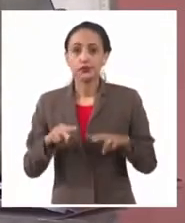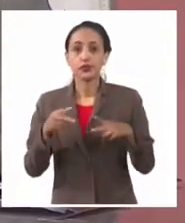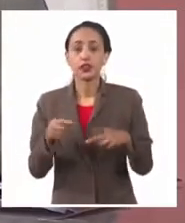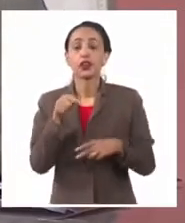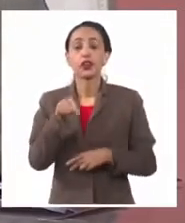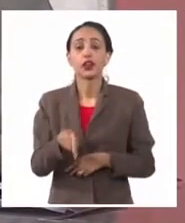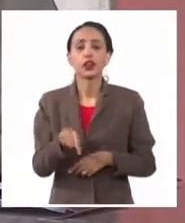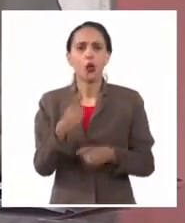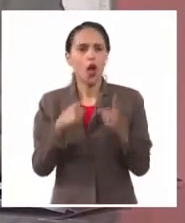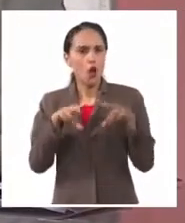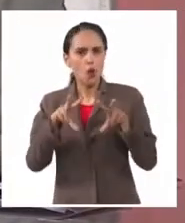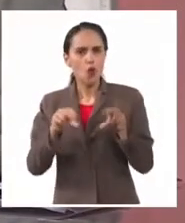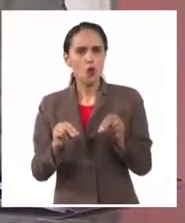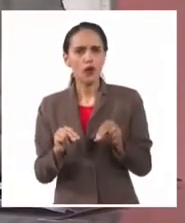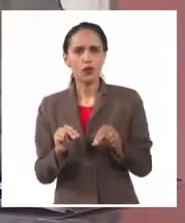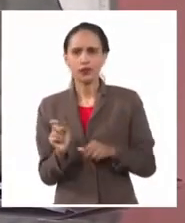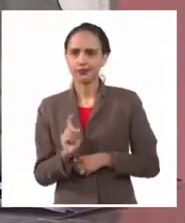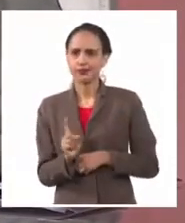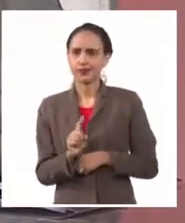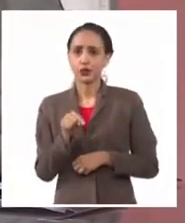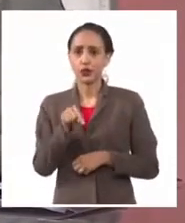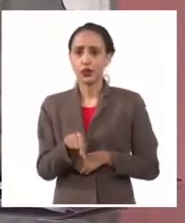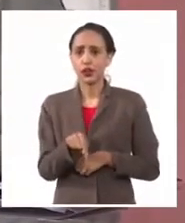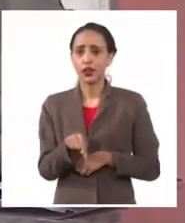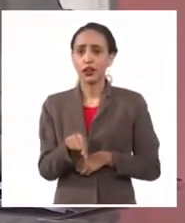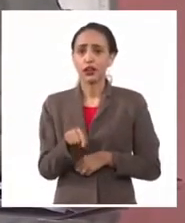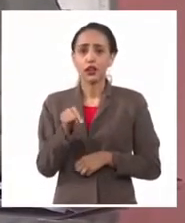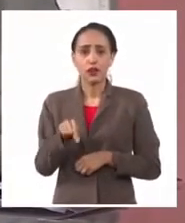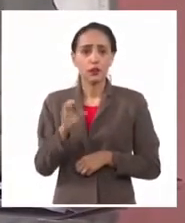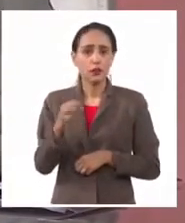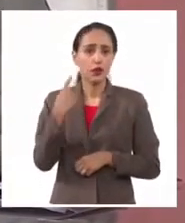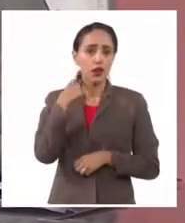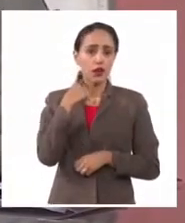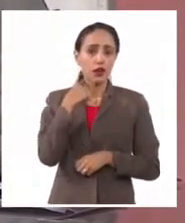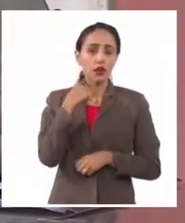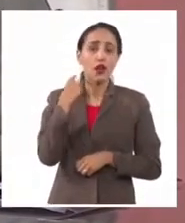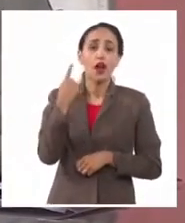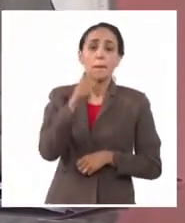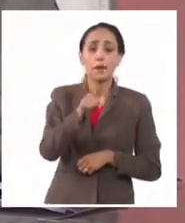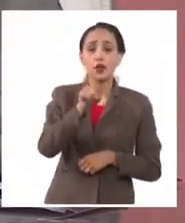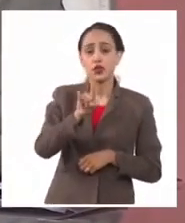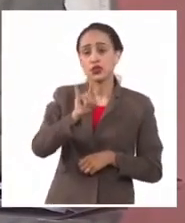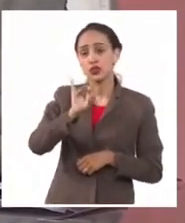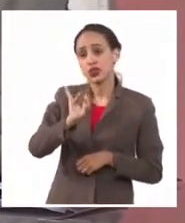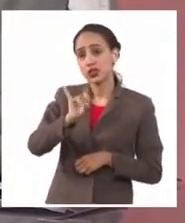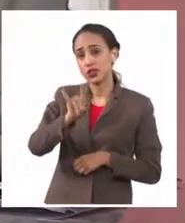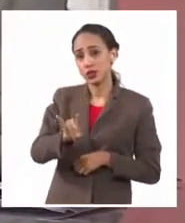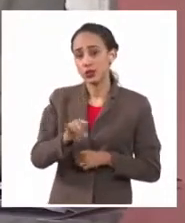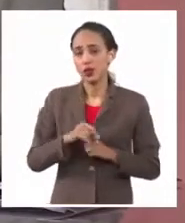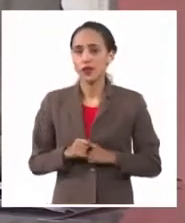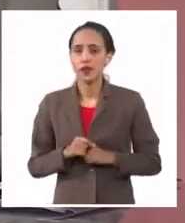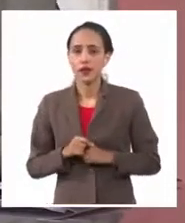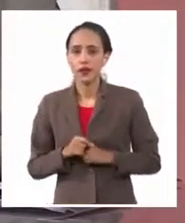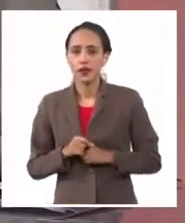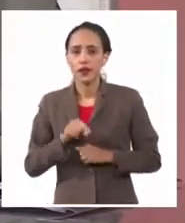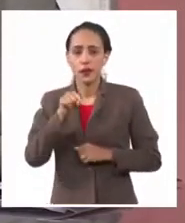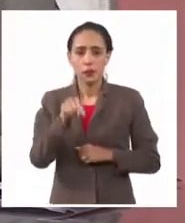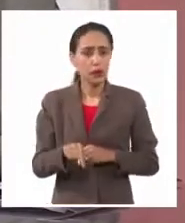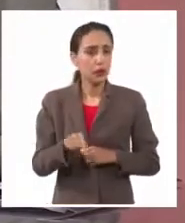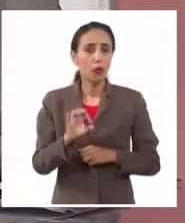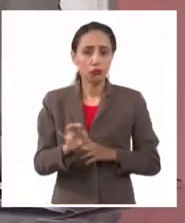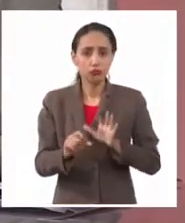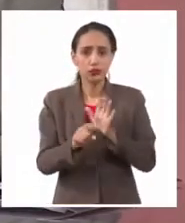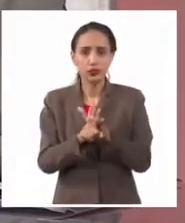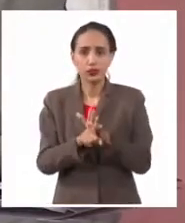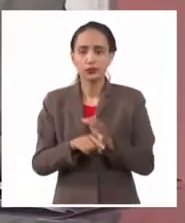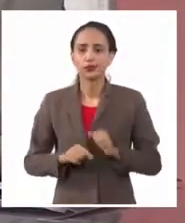concepto nuevo. Toda la importación no comercial, desde el 22 del 79, desde el 22 del 79, después en el 22